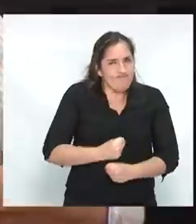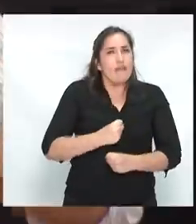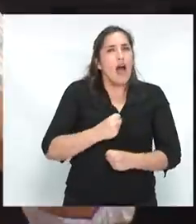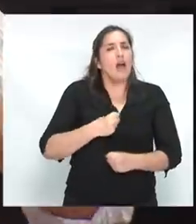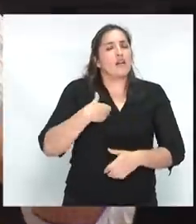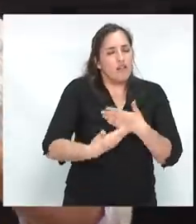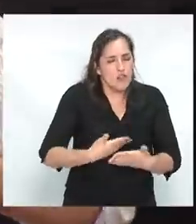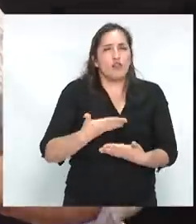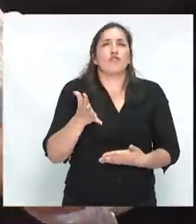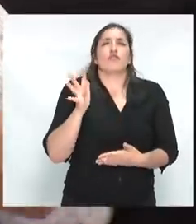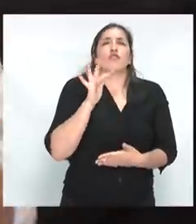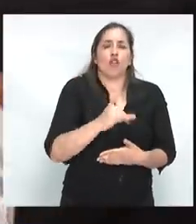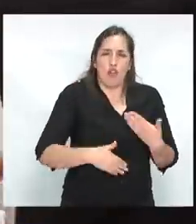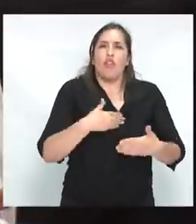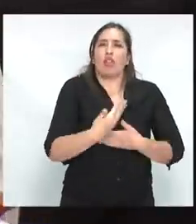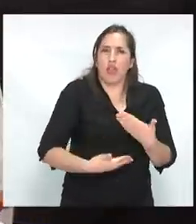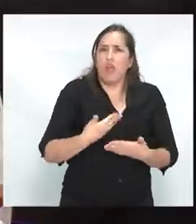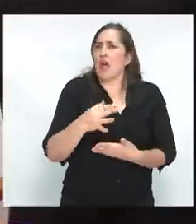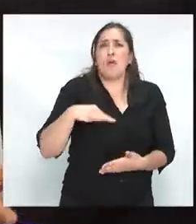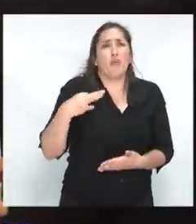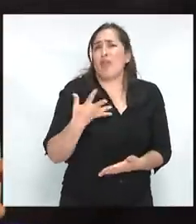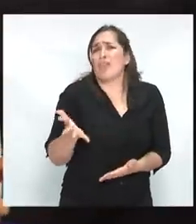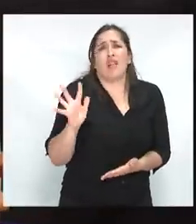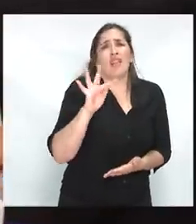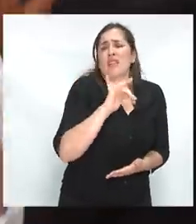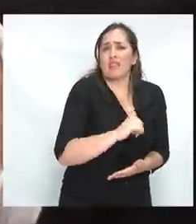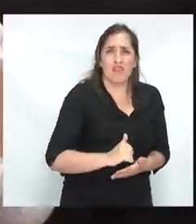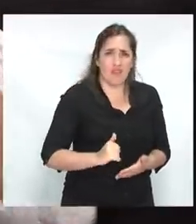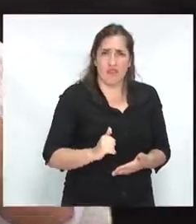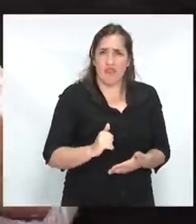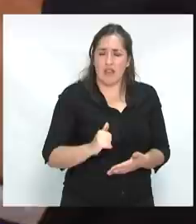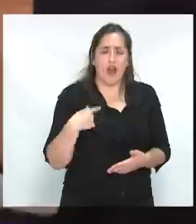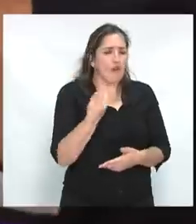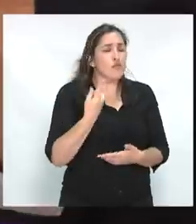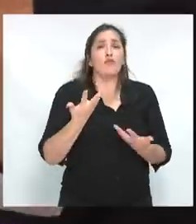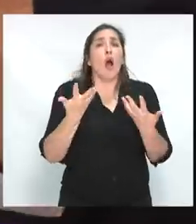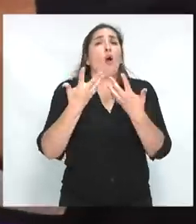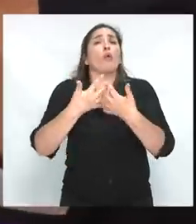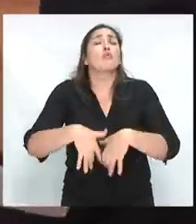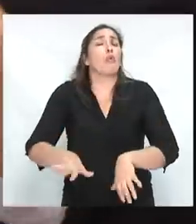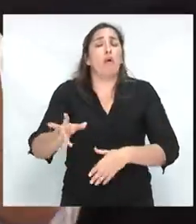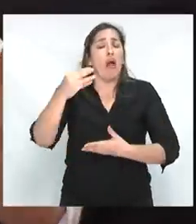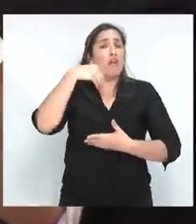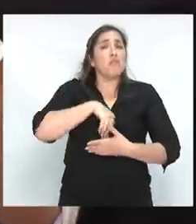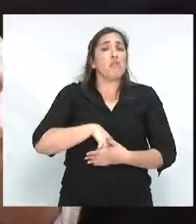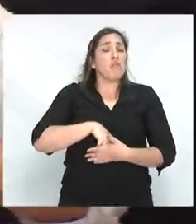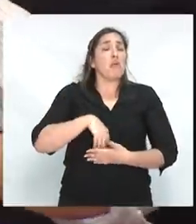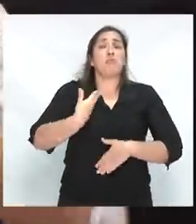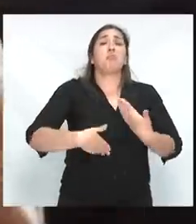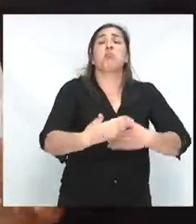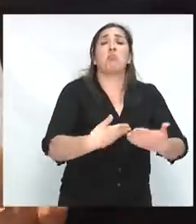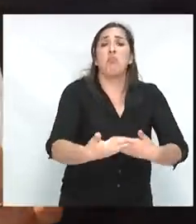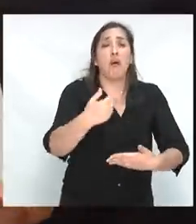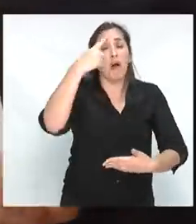diario. Es el conjunto de algoritmos de la vida cotidiana que automáticamente los disparamos, los ejecutamos,